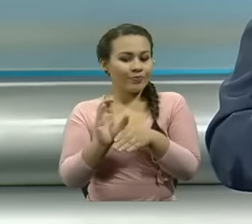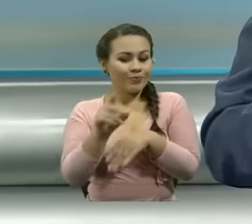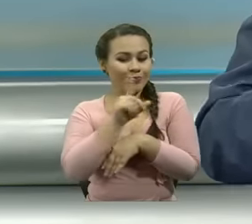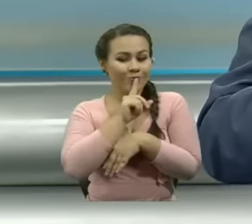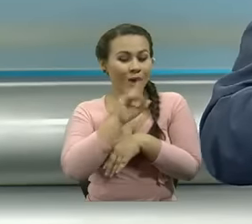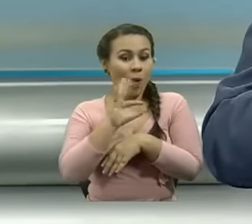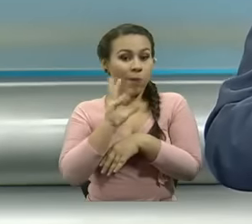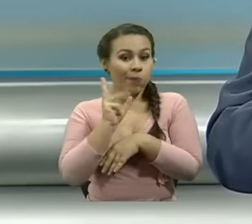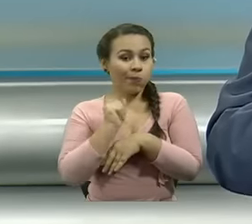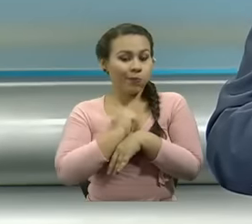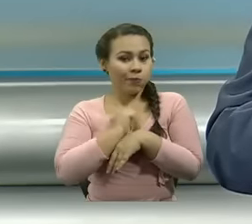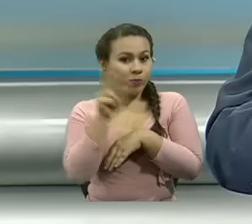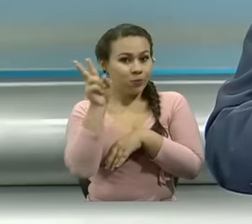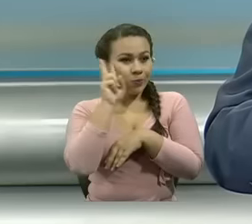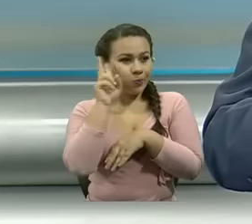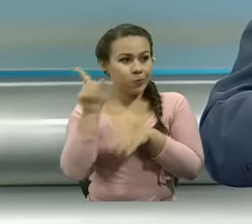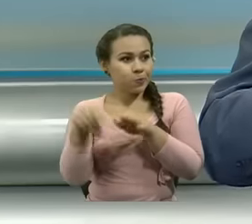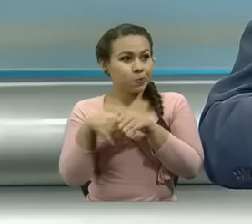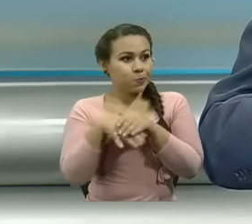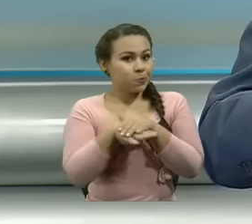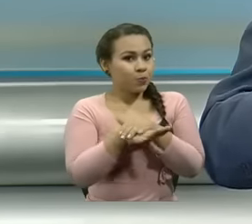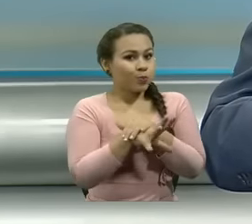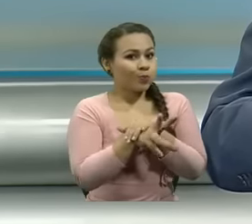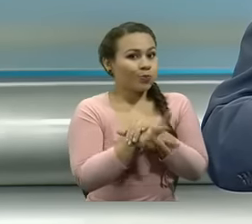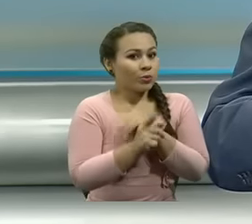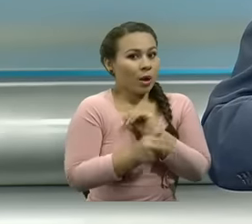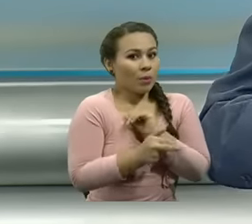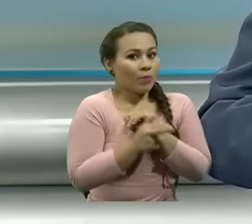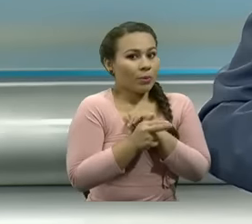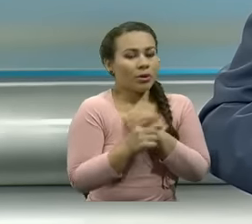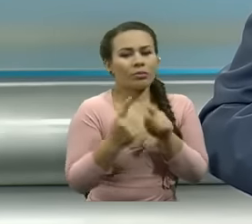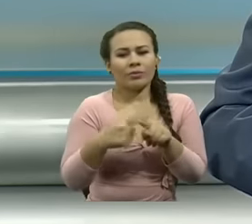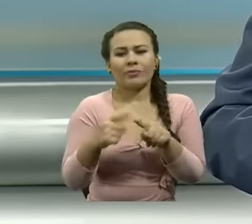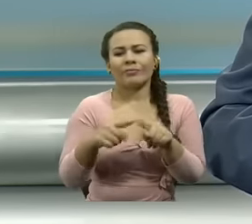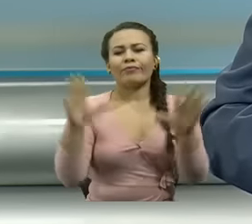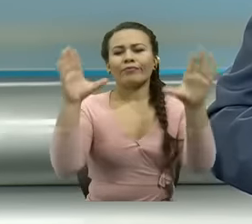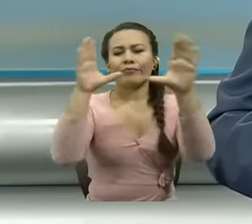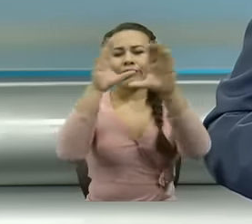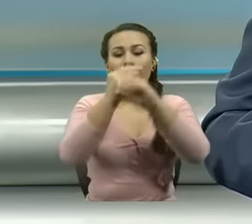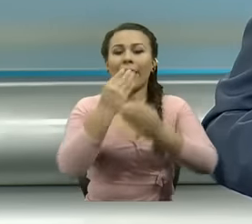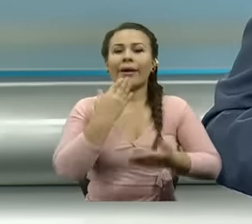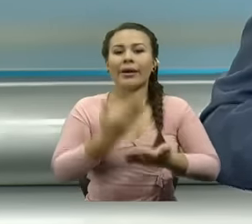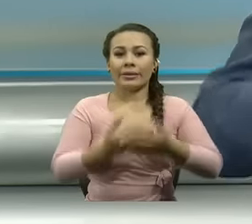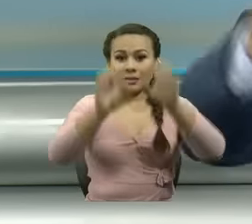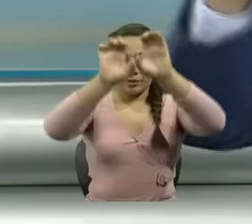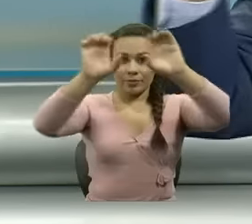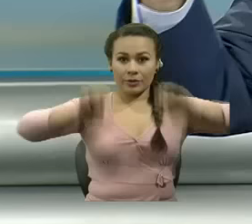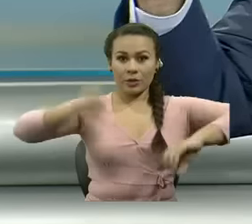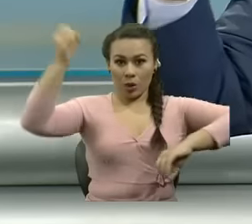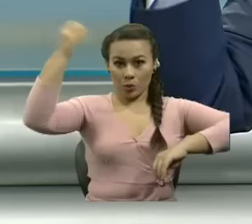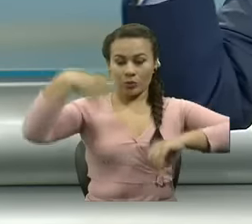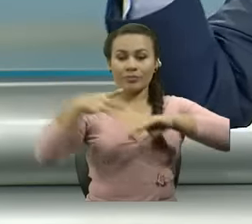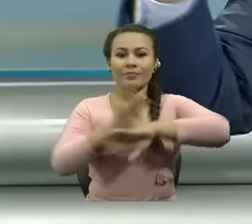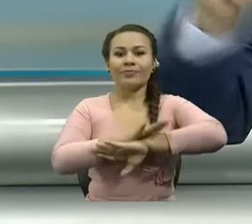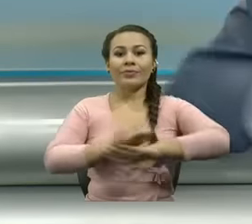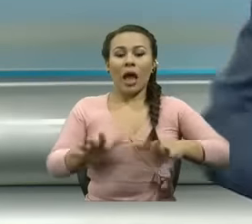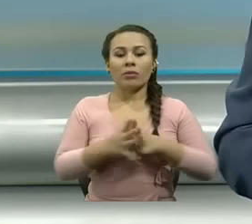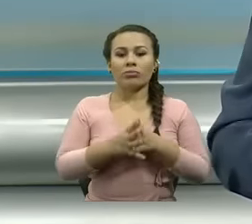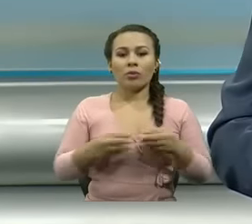y la alcahueta de todos los delincuentes gracias a la eléctrica ya está